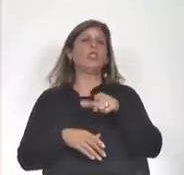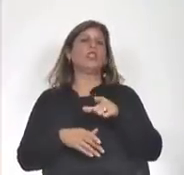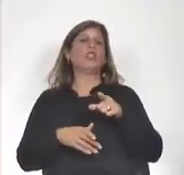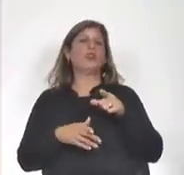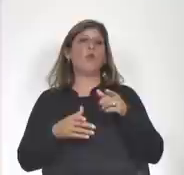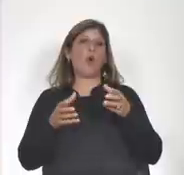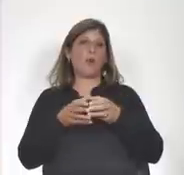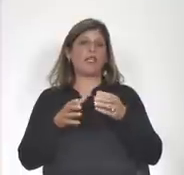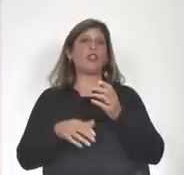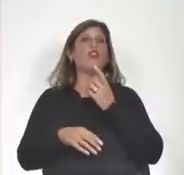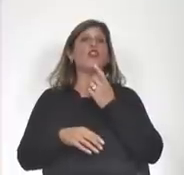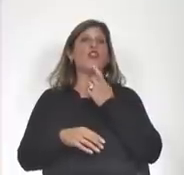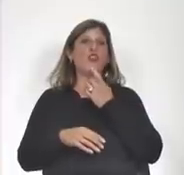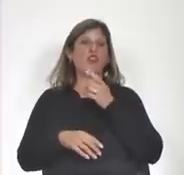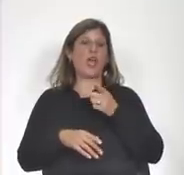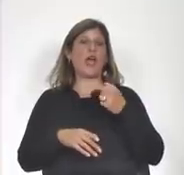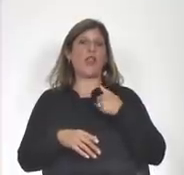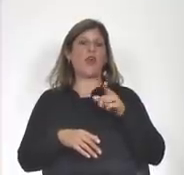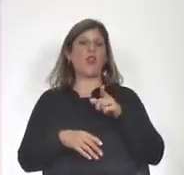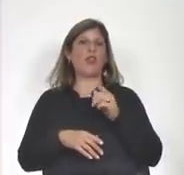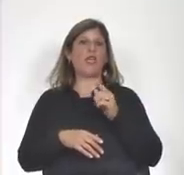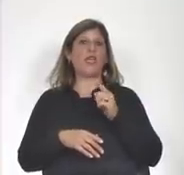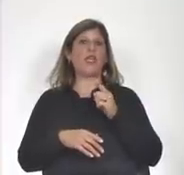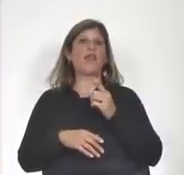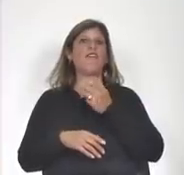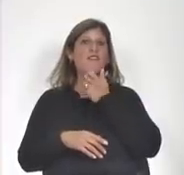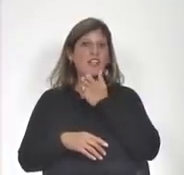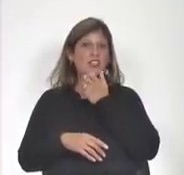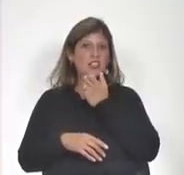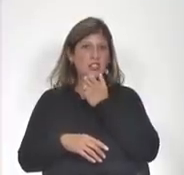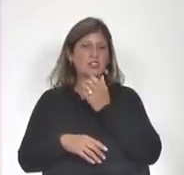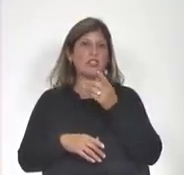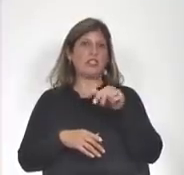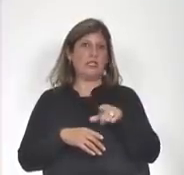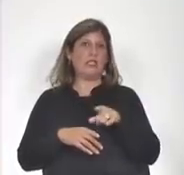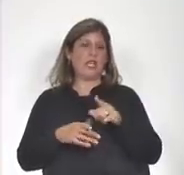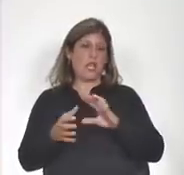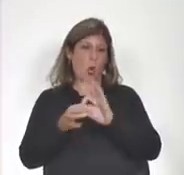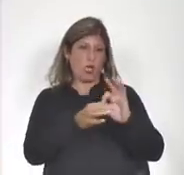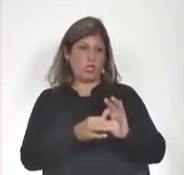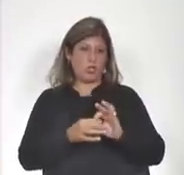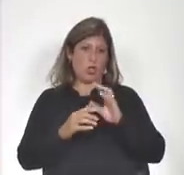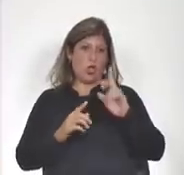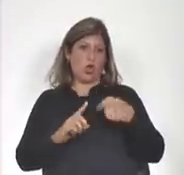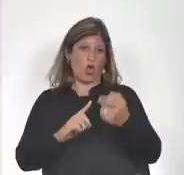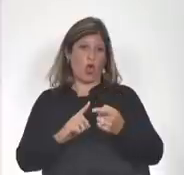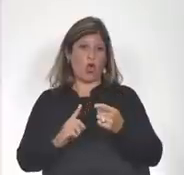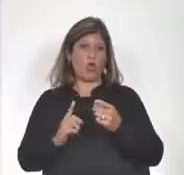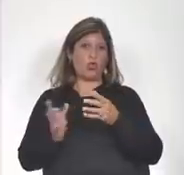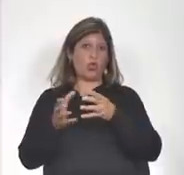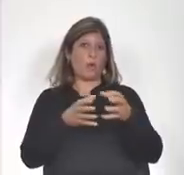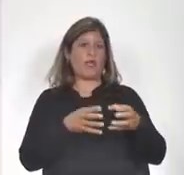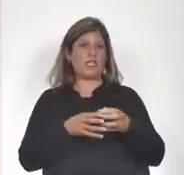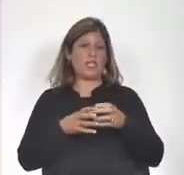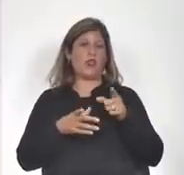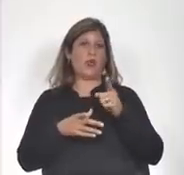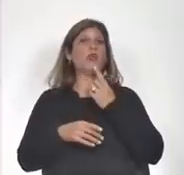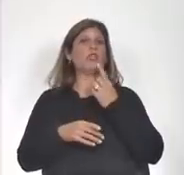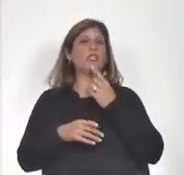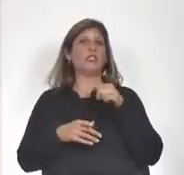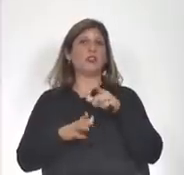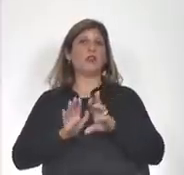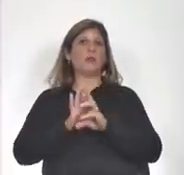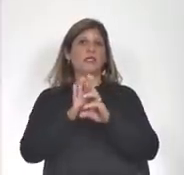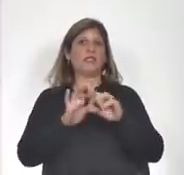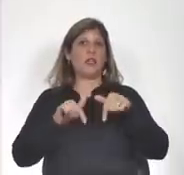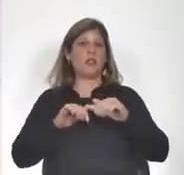encabezado por Jorge Valle, en coalición también con otros partidos que están representados en esta Cámara, a